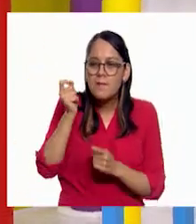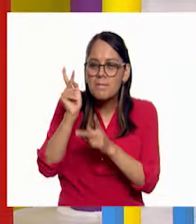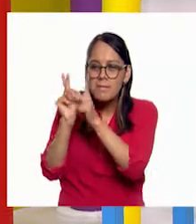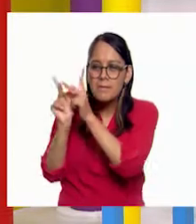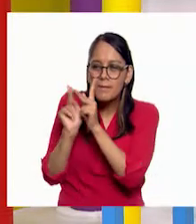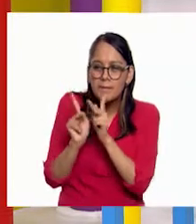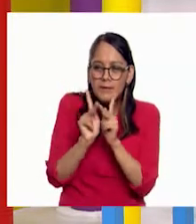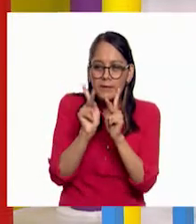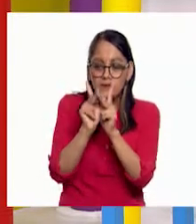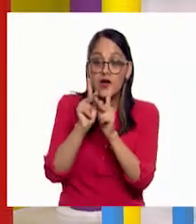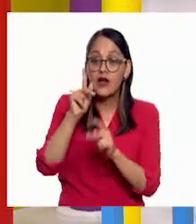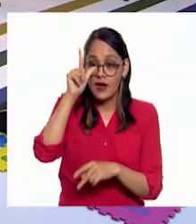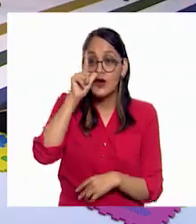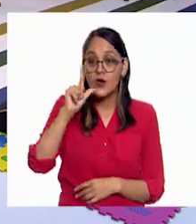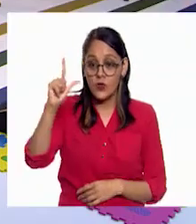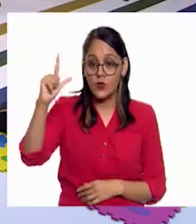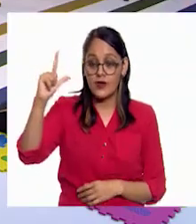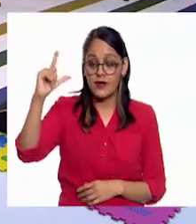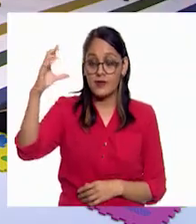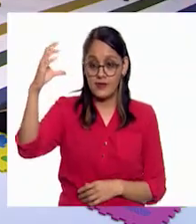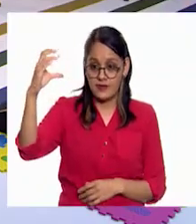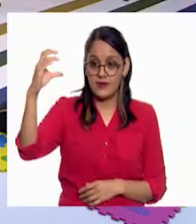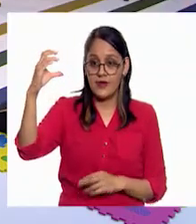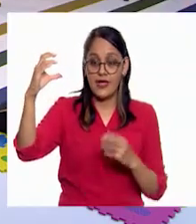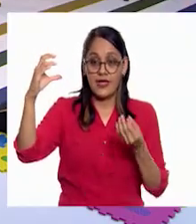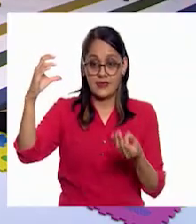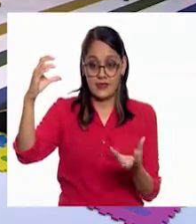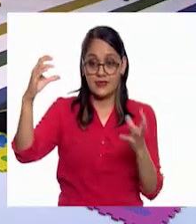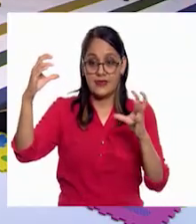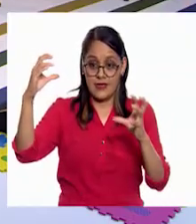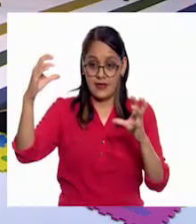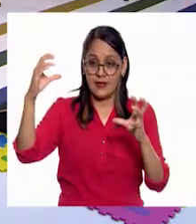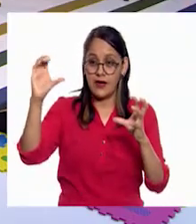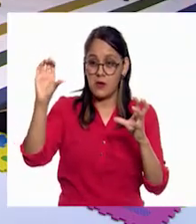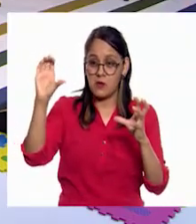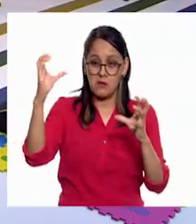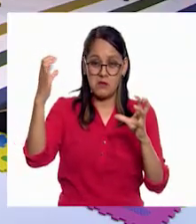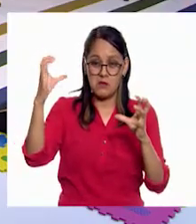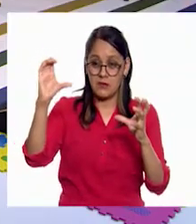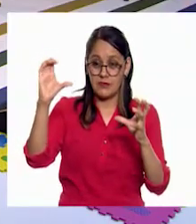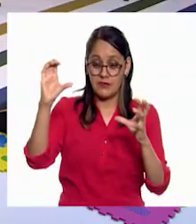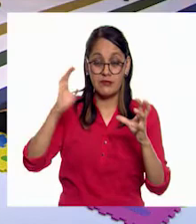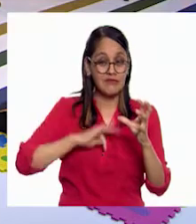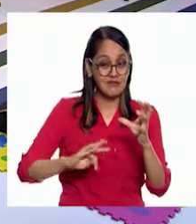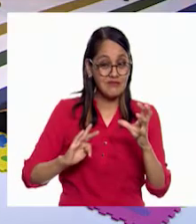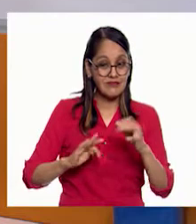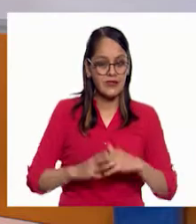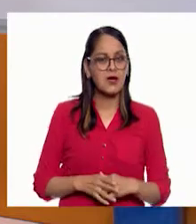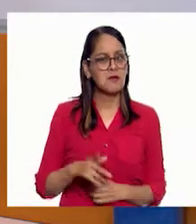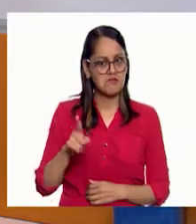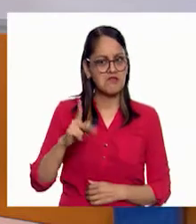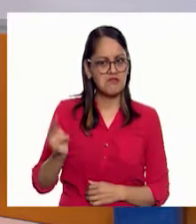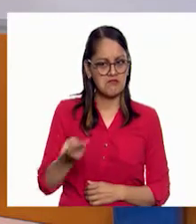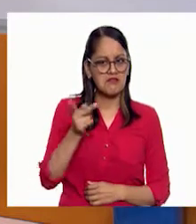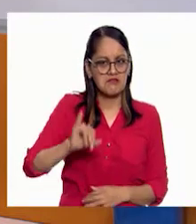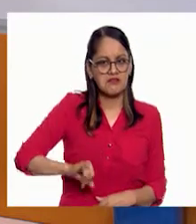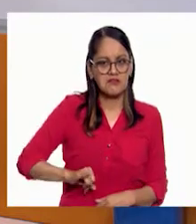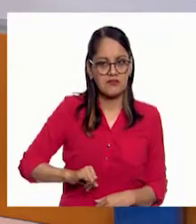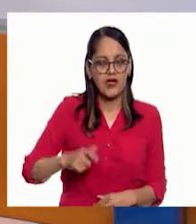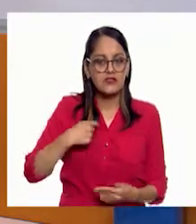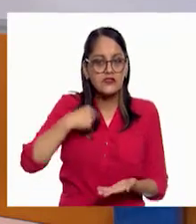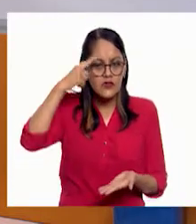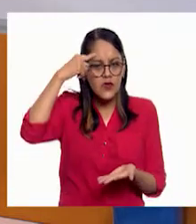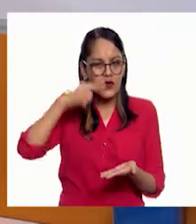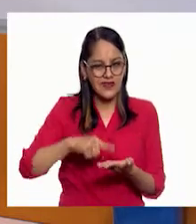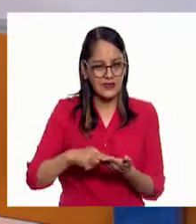la posición de la luna afectará, la tierra tendrá algo que ver. Ah, esas son preguntas muy interesantes. Yo creo que